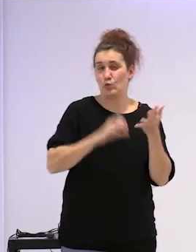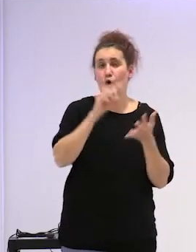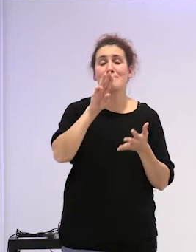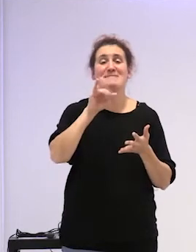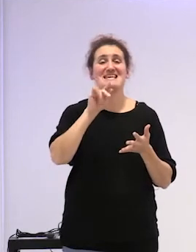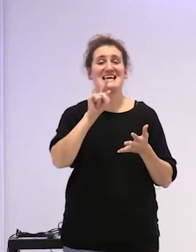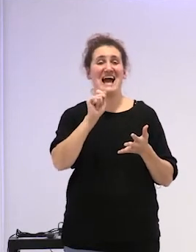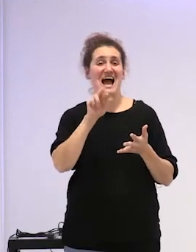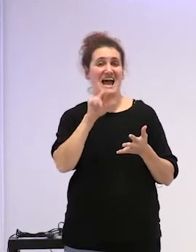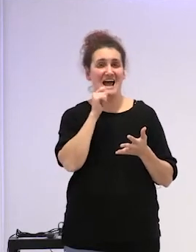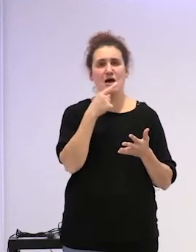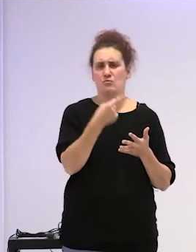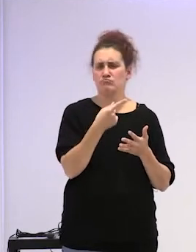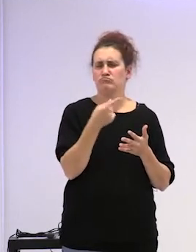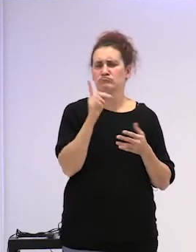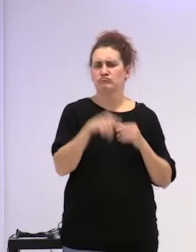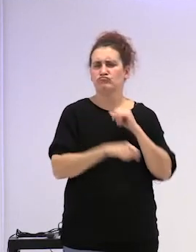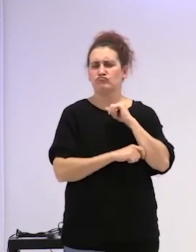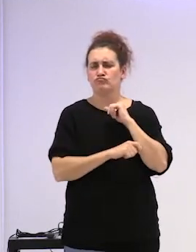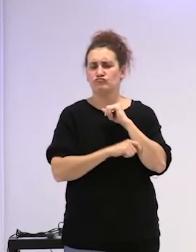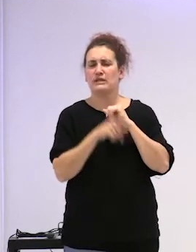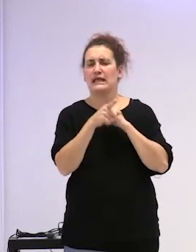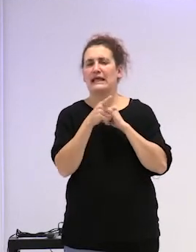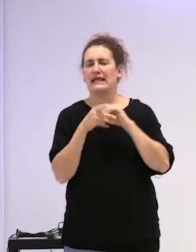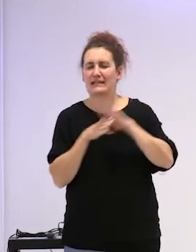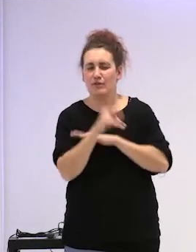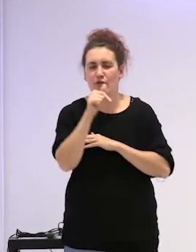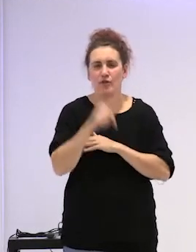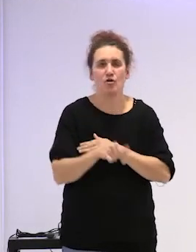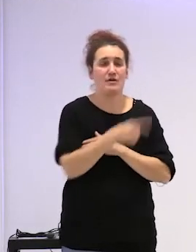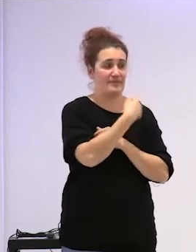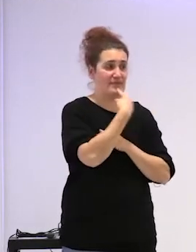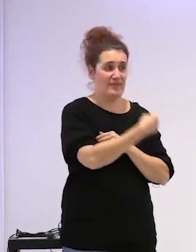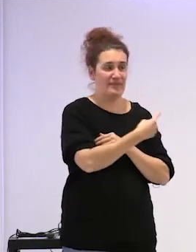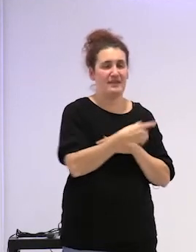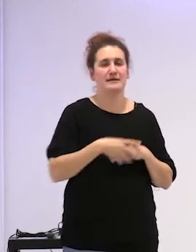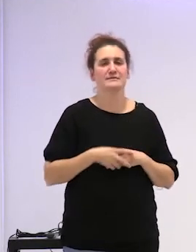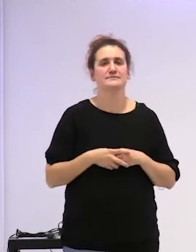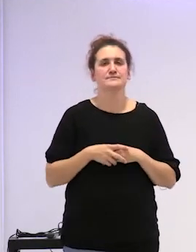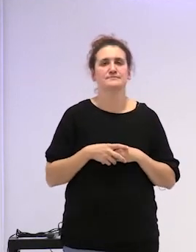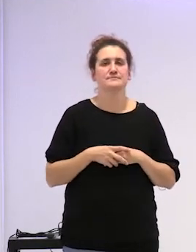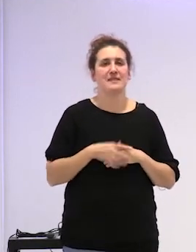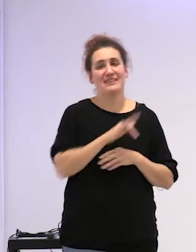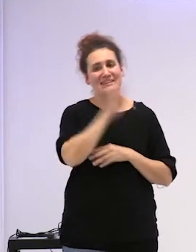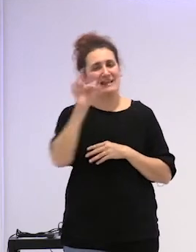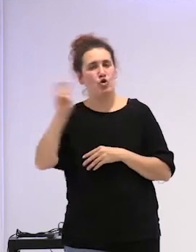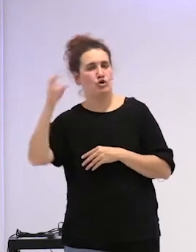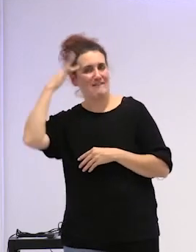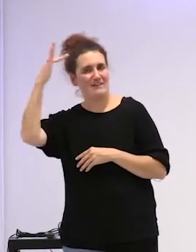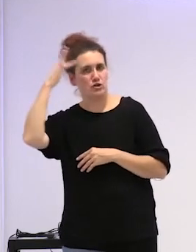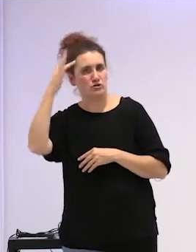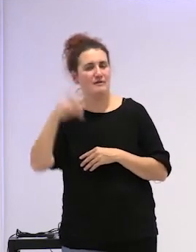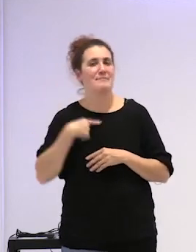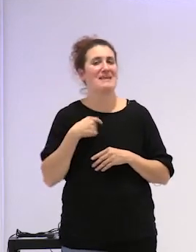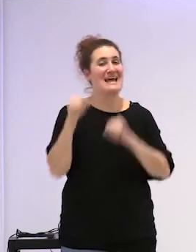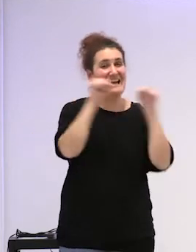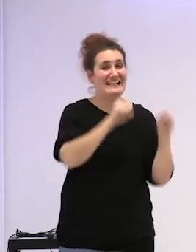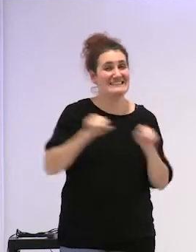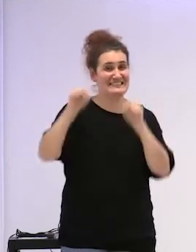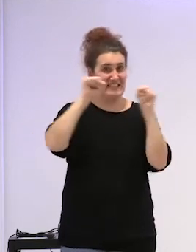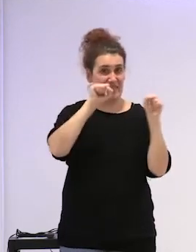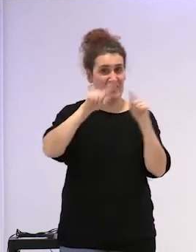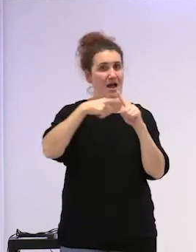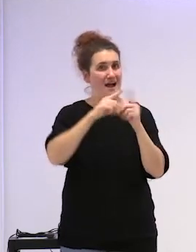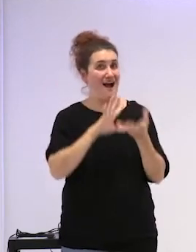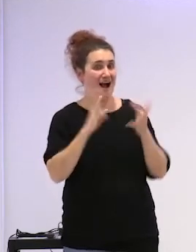una clave de su intervención de hoy ella dice citando a otra filósofa dice la resistencia y el cambio